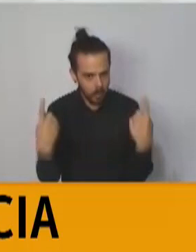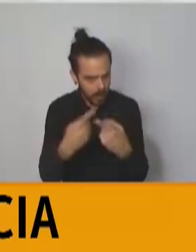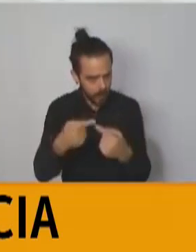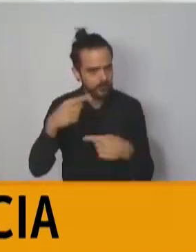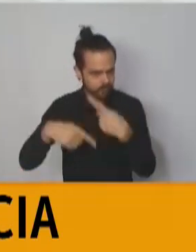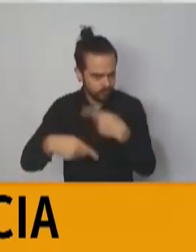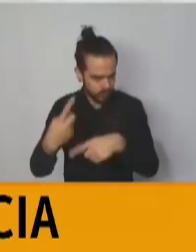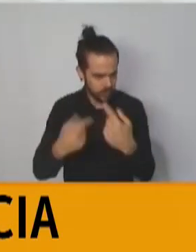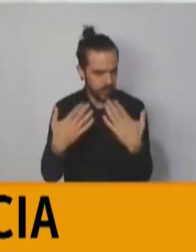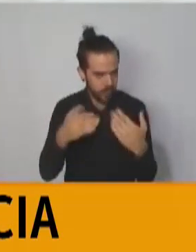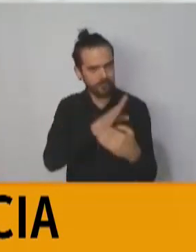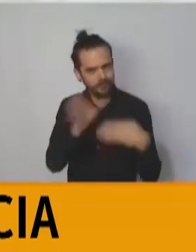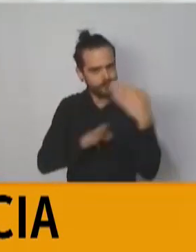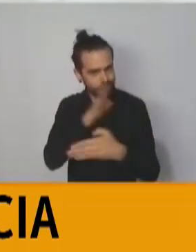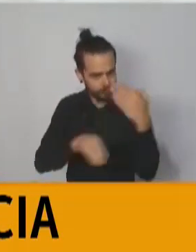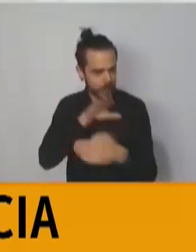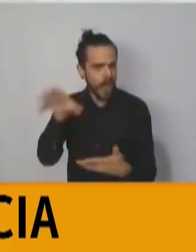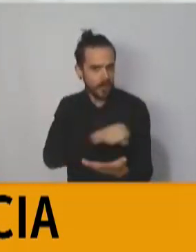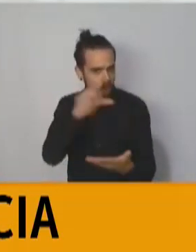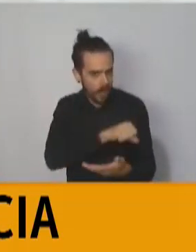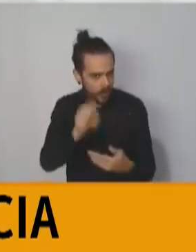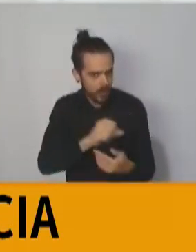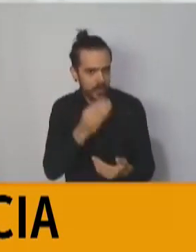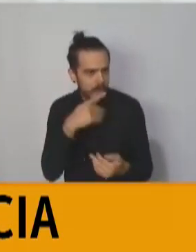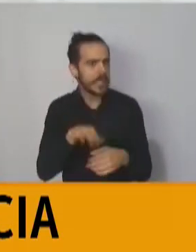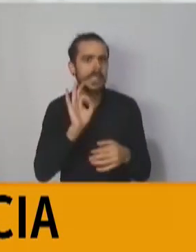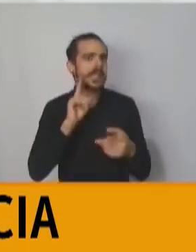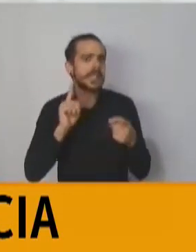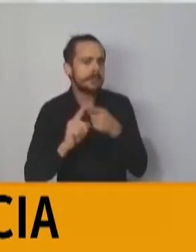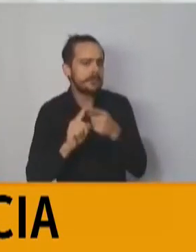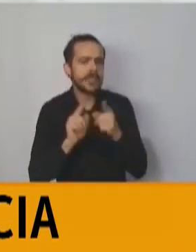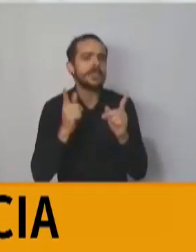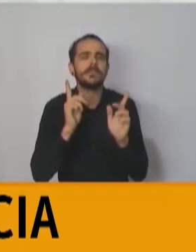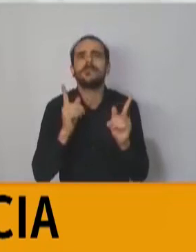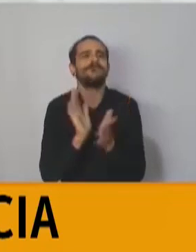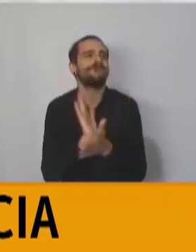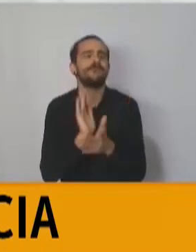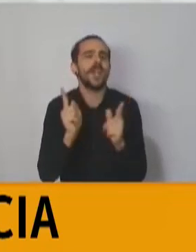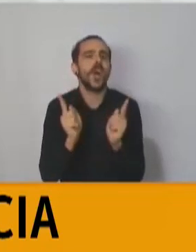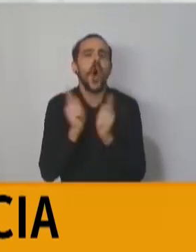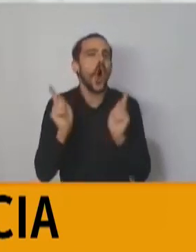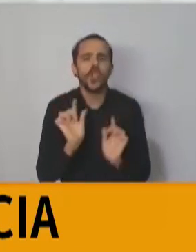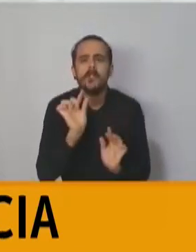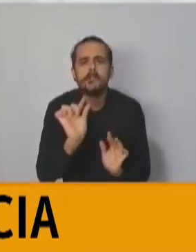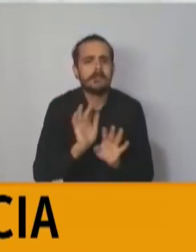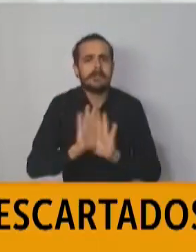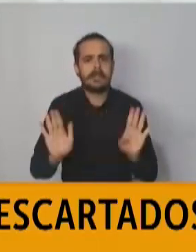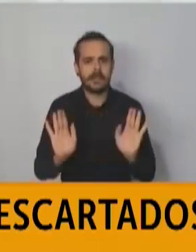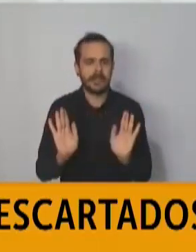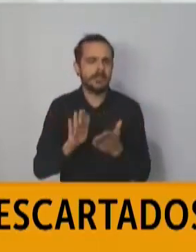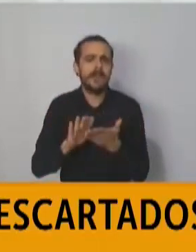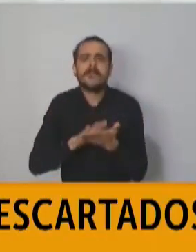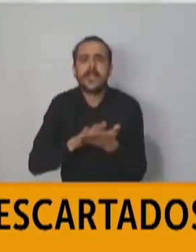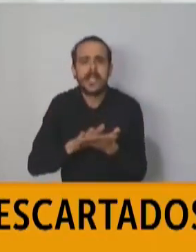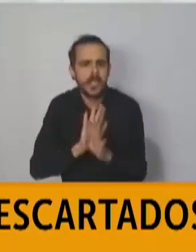e indispensable relación que es necesaria establecer entre la escuela y las familias, justamente para llevar